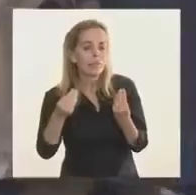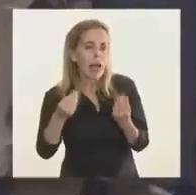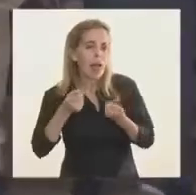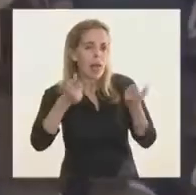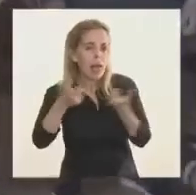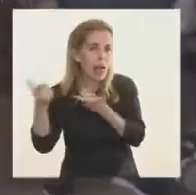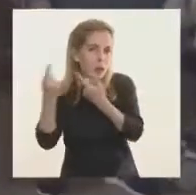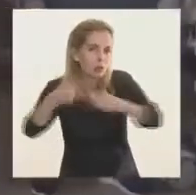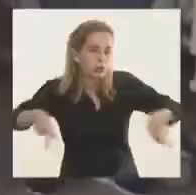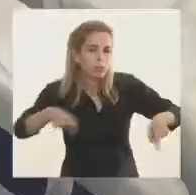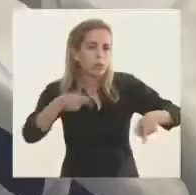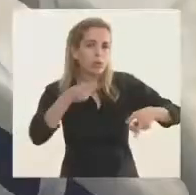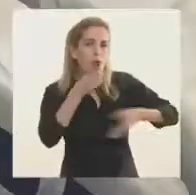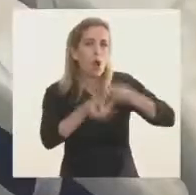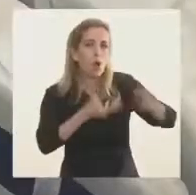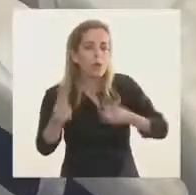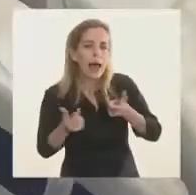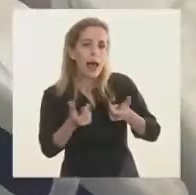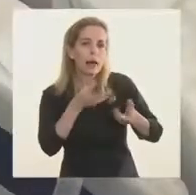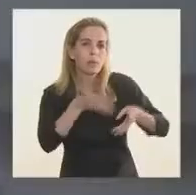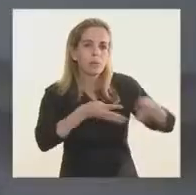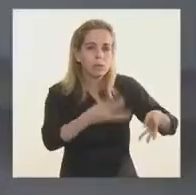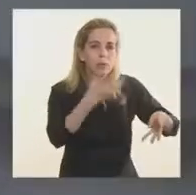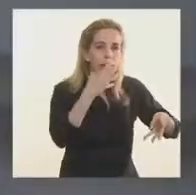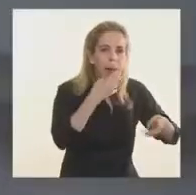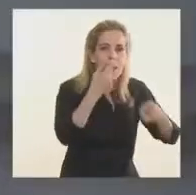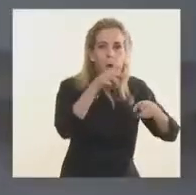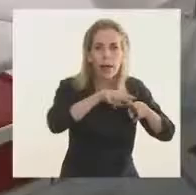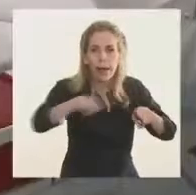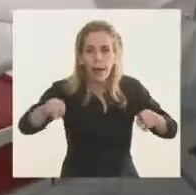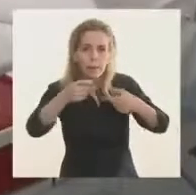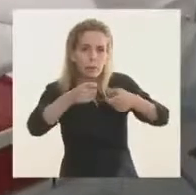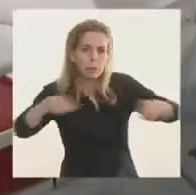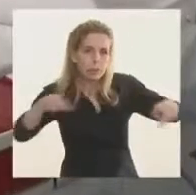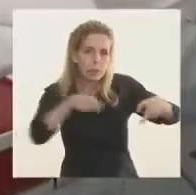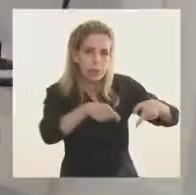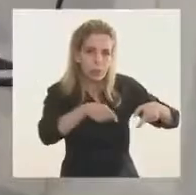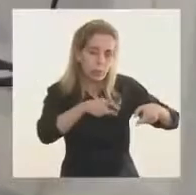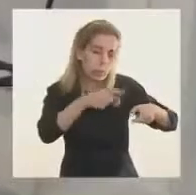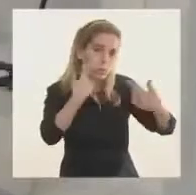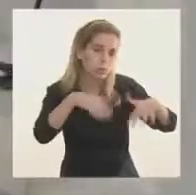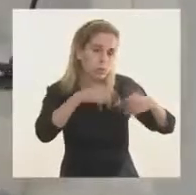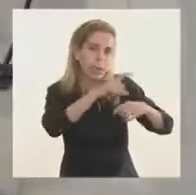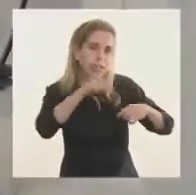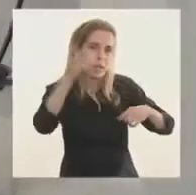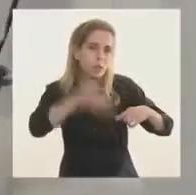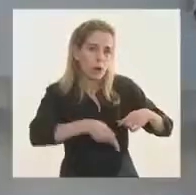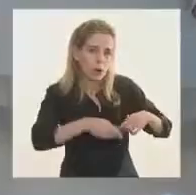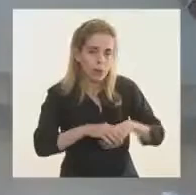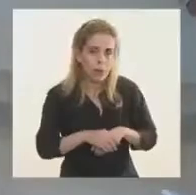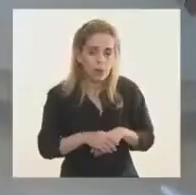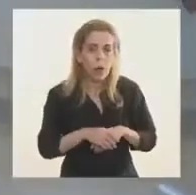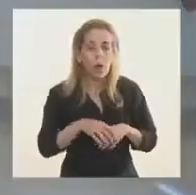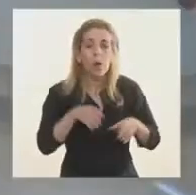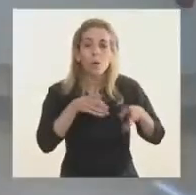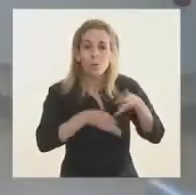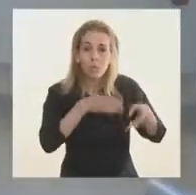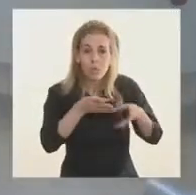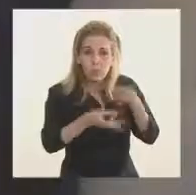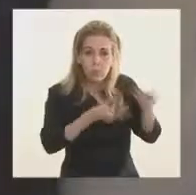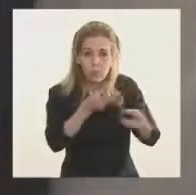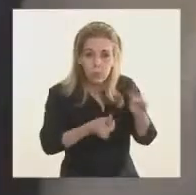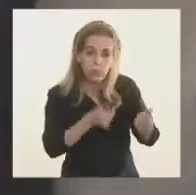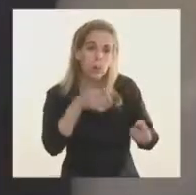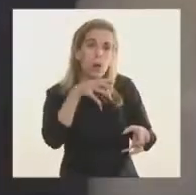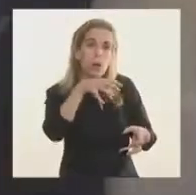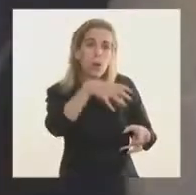equipos. Haber crecido en esa proporción en los respiradores nos permitió en el